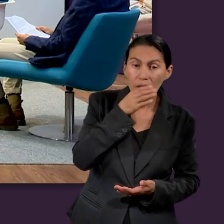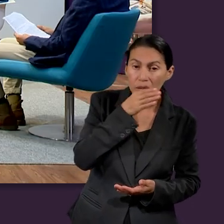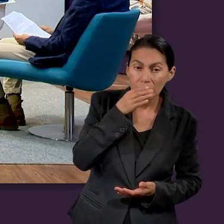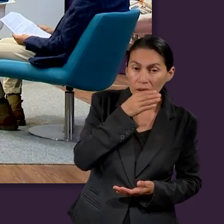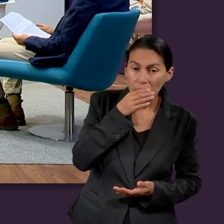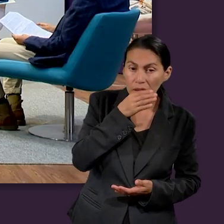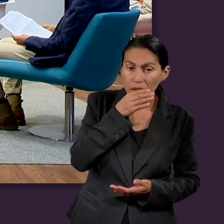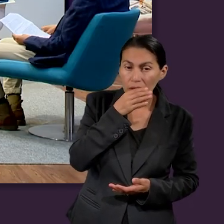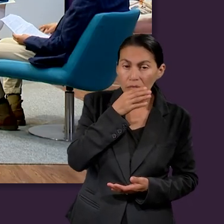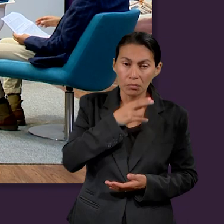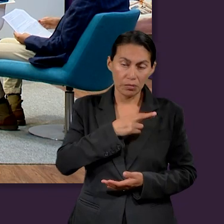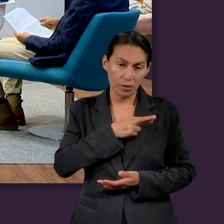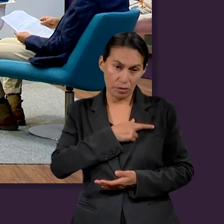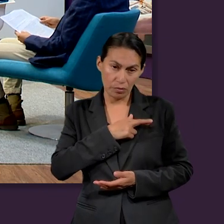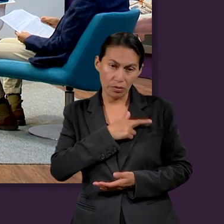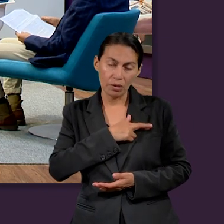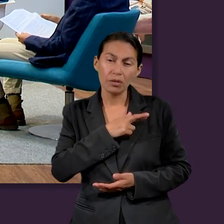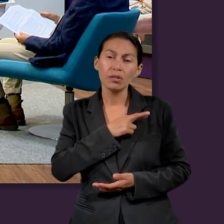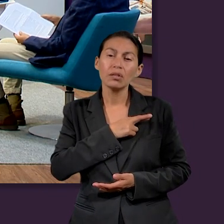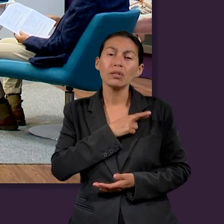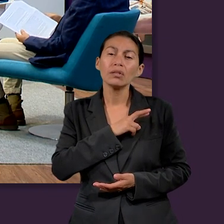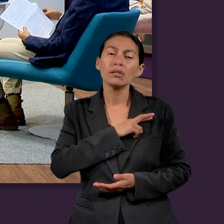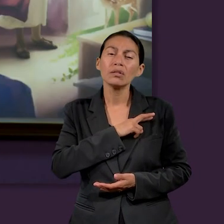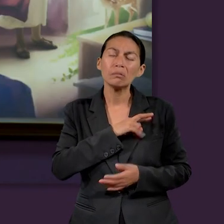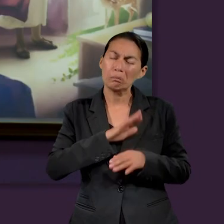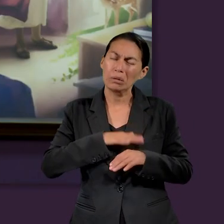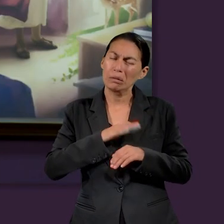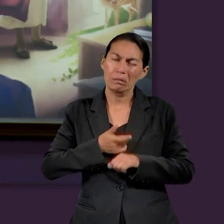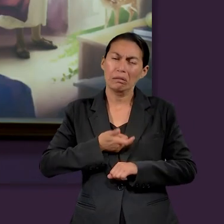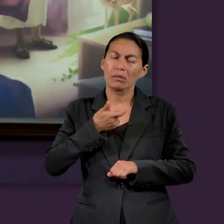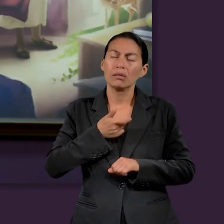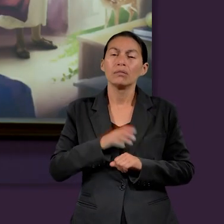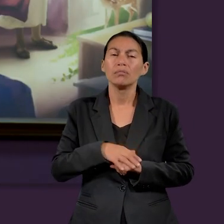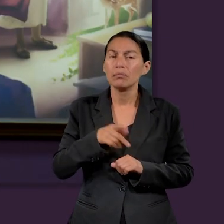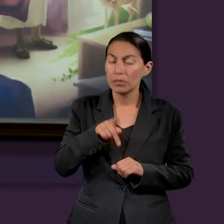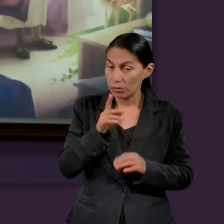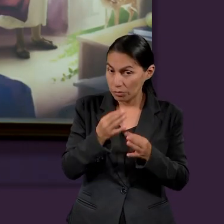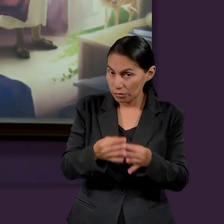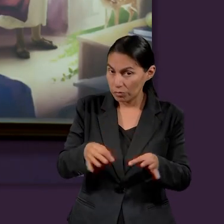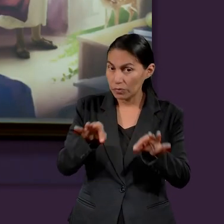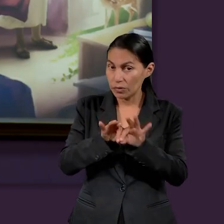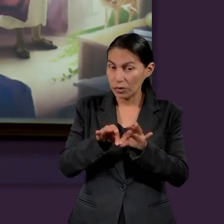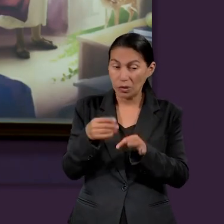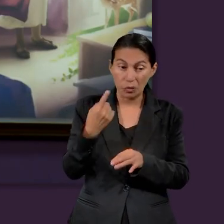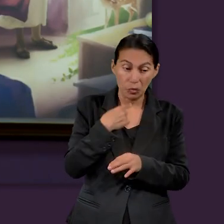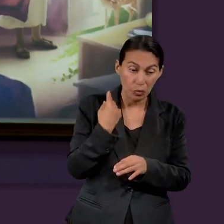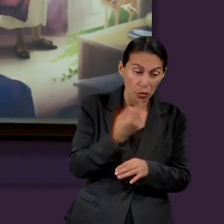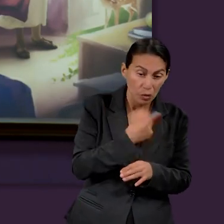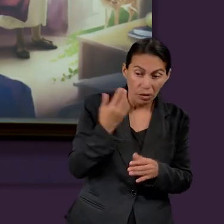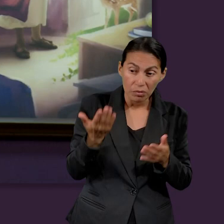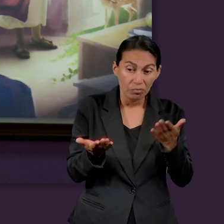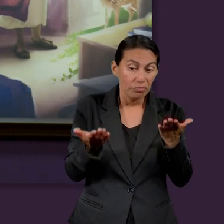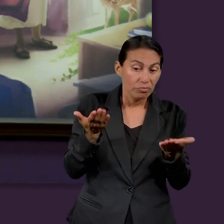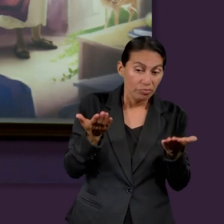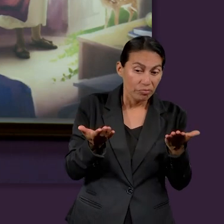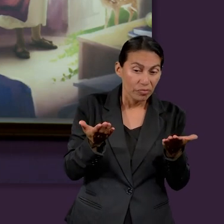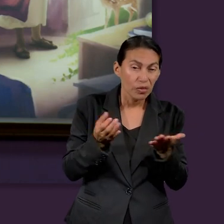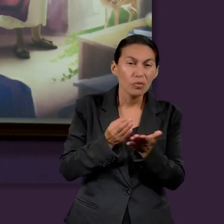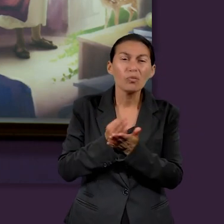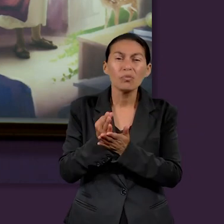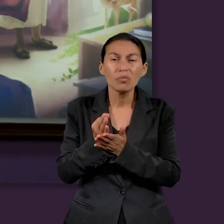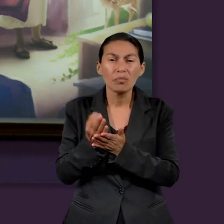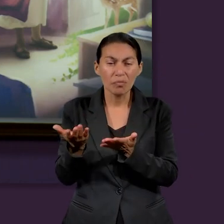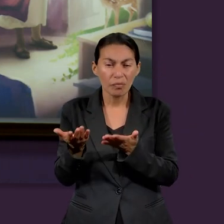las escuelas es caro y, pero, y de las escuelas cristianas, privadas, un poquito más.